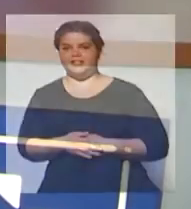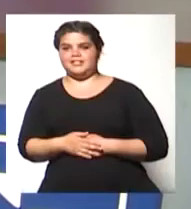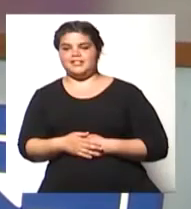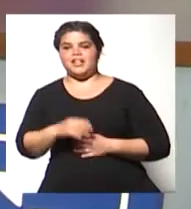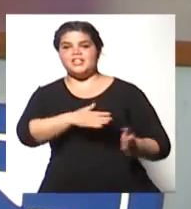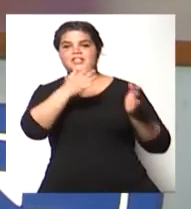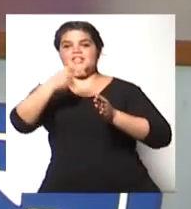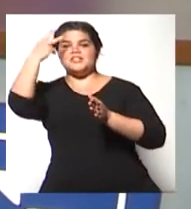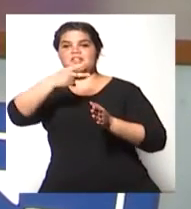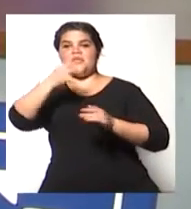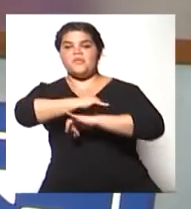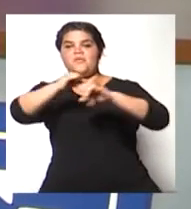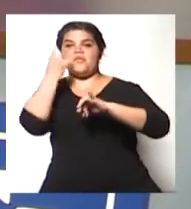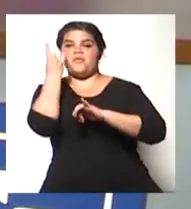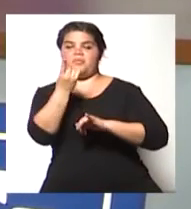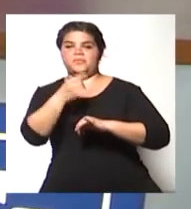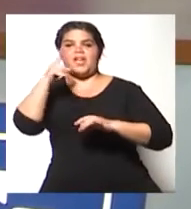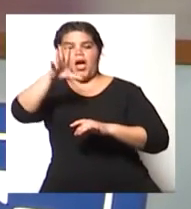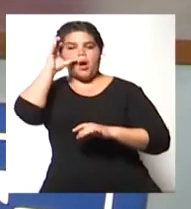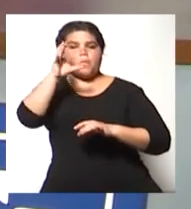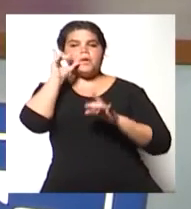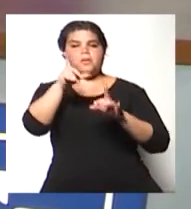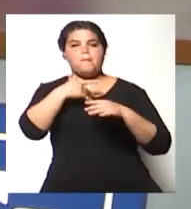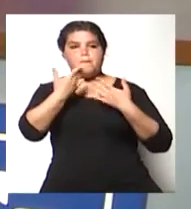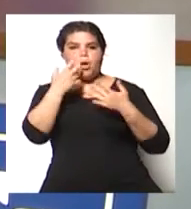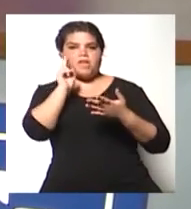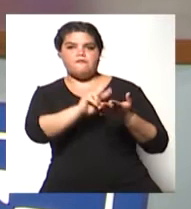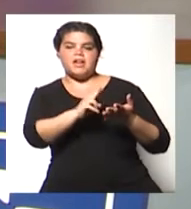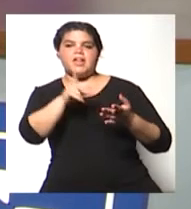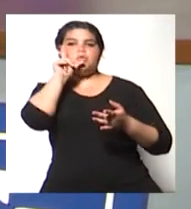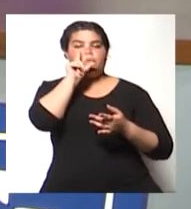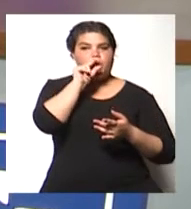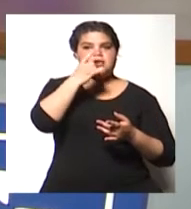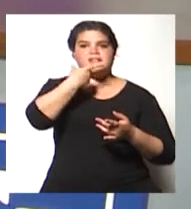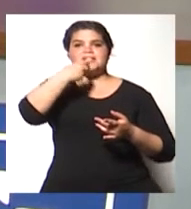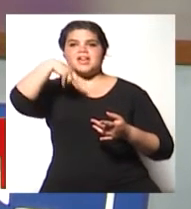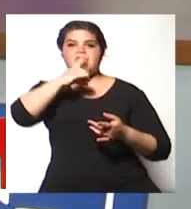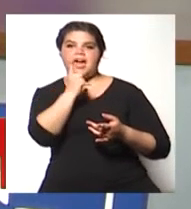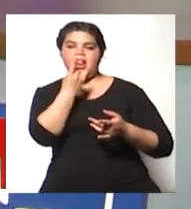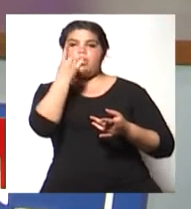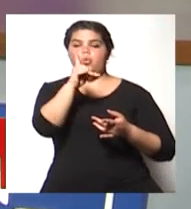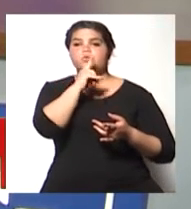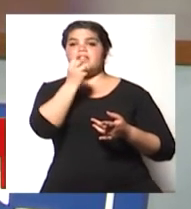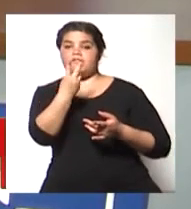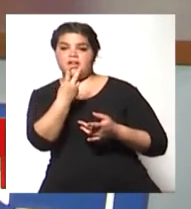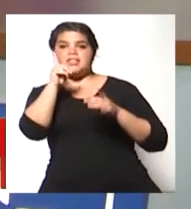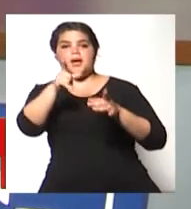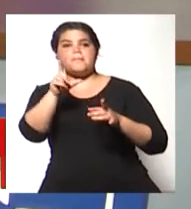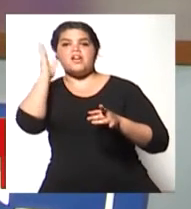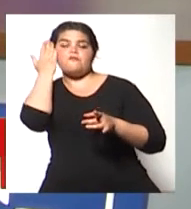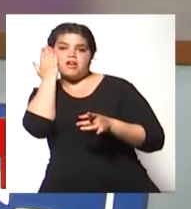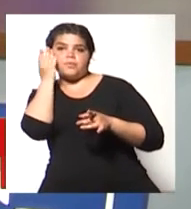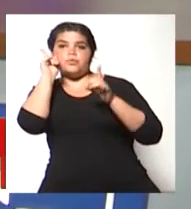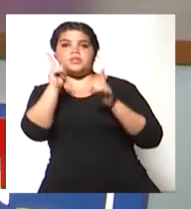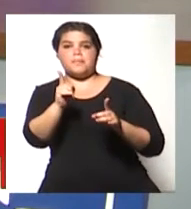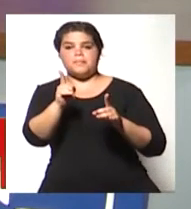Segundo bloque en Panorama U Edición Central. Recuerden que nos pueden seguir vía redes sociales. Estamos en Twitter, como arroba senalu.tv, también en nuestra fanpage